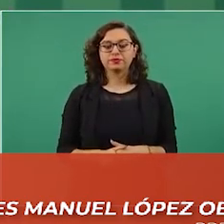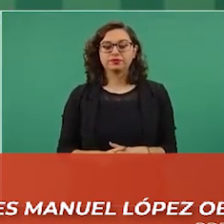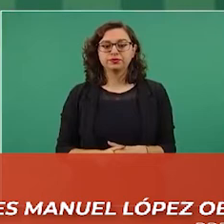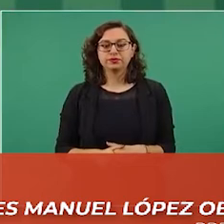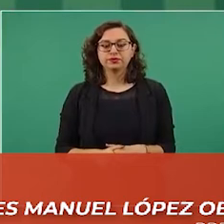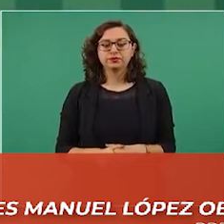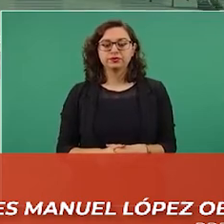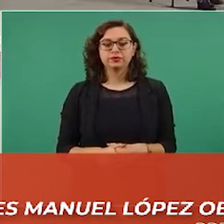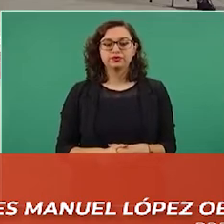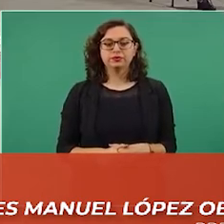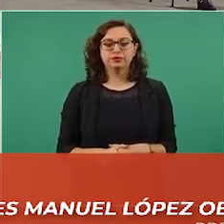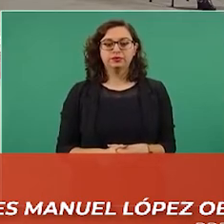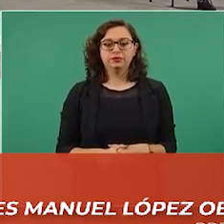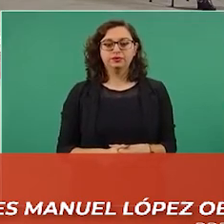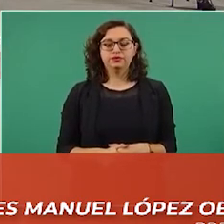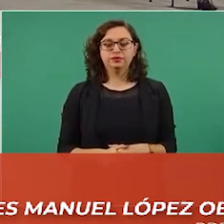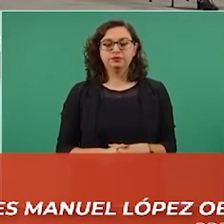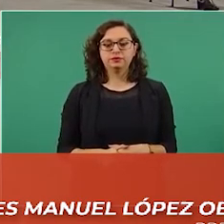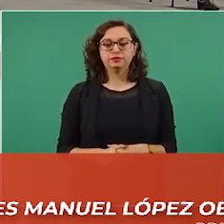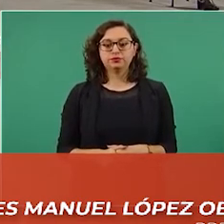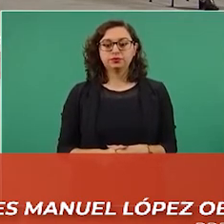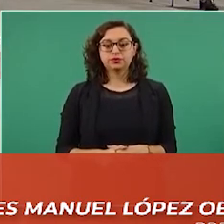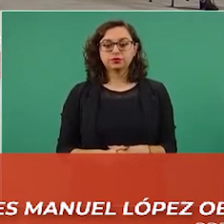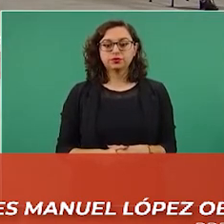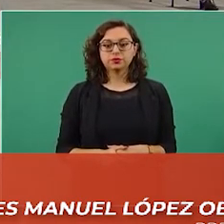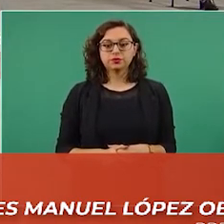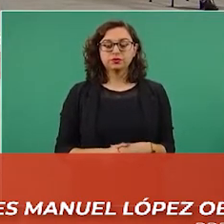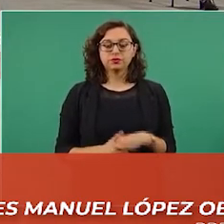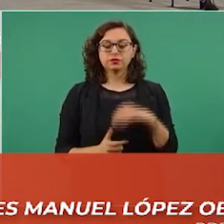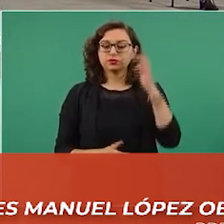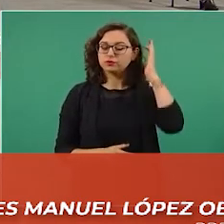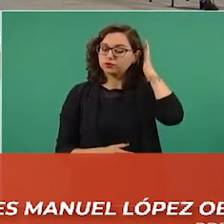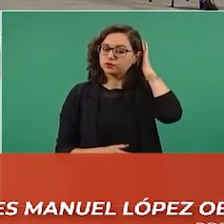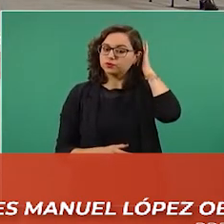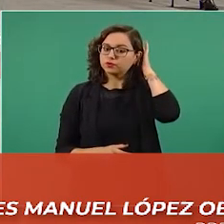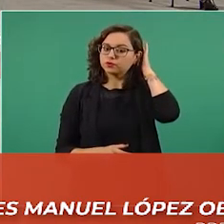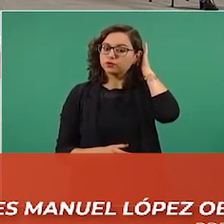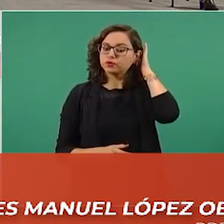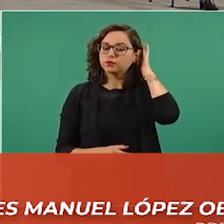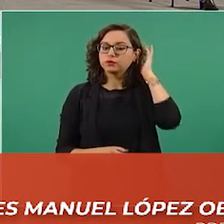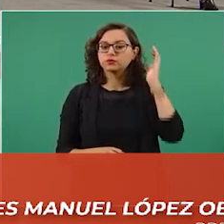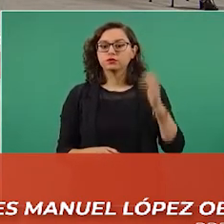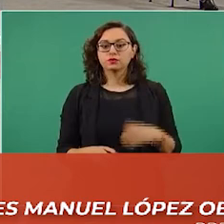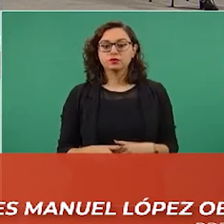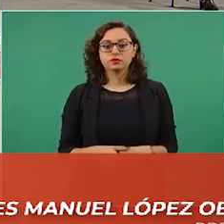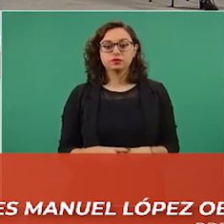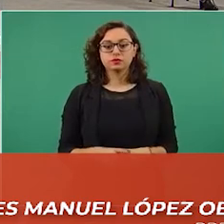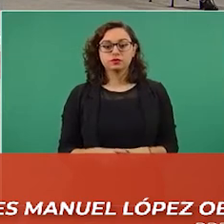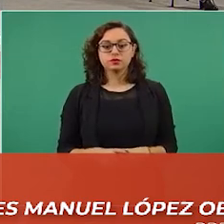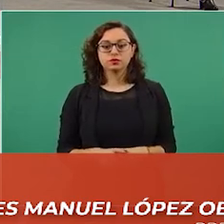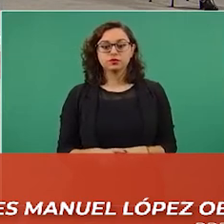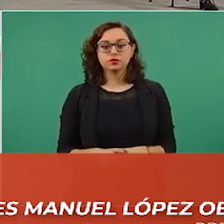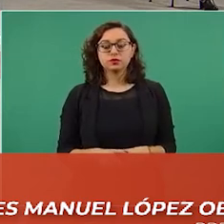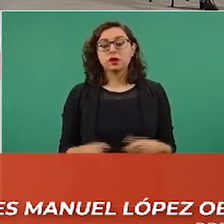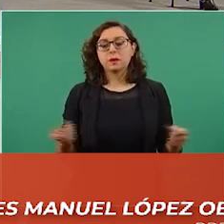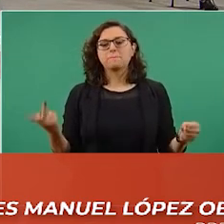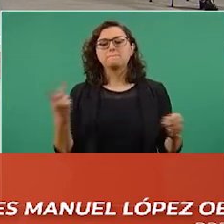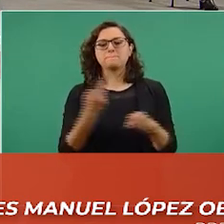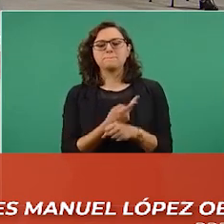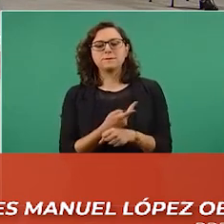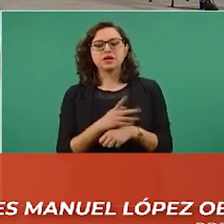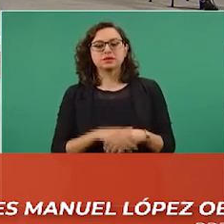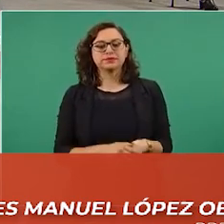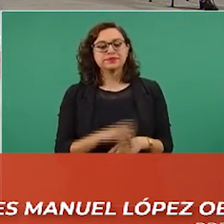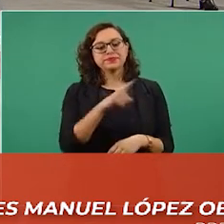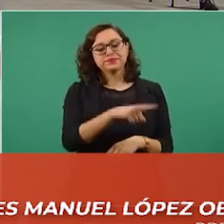Se supone que estas agencias estadounidenses apoyan a integrantes de la